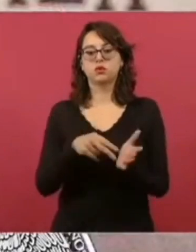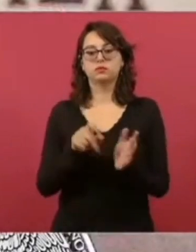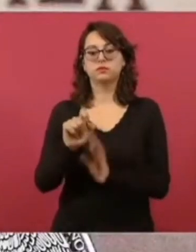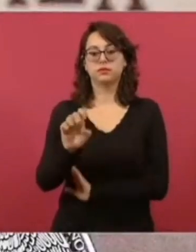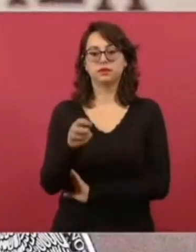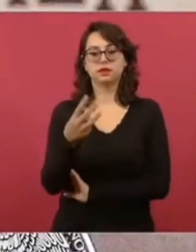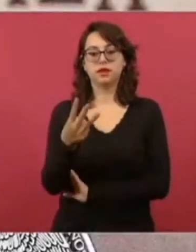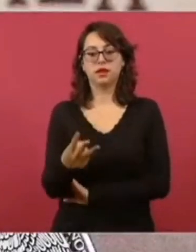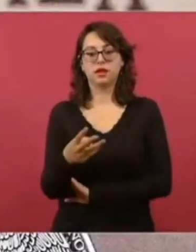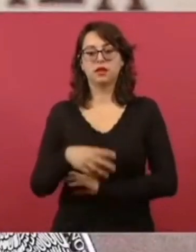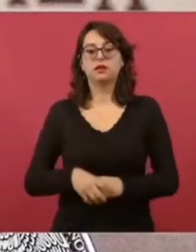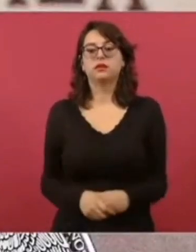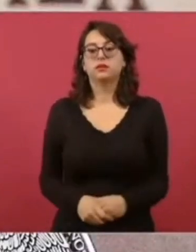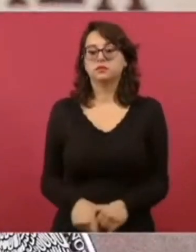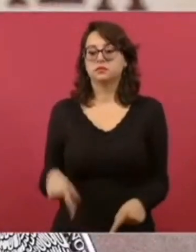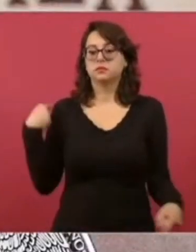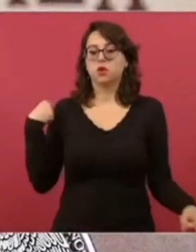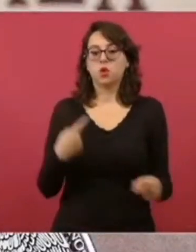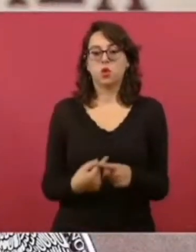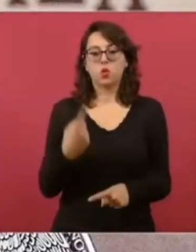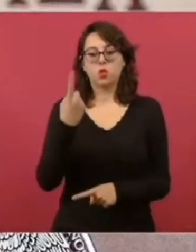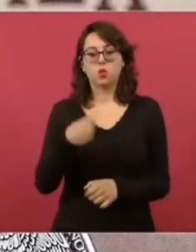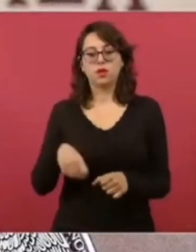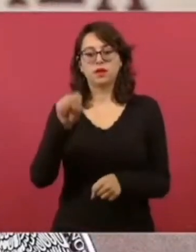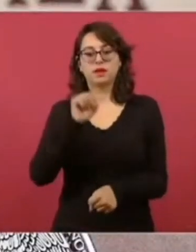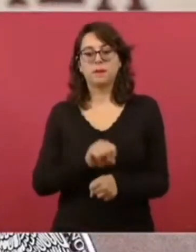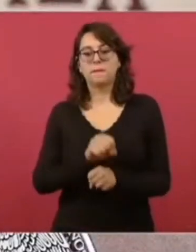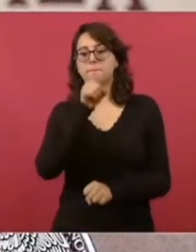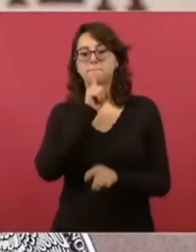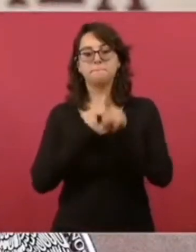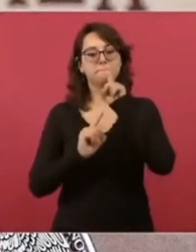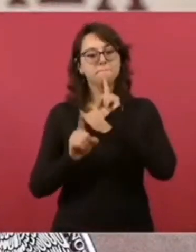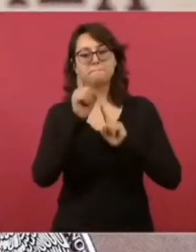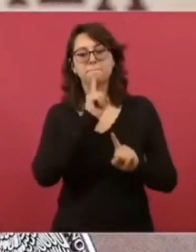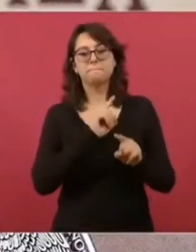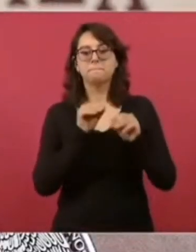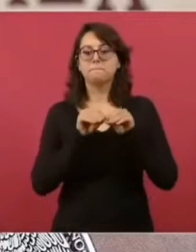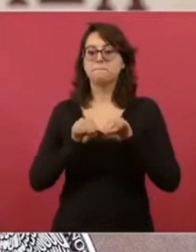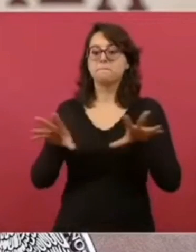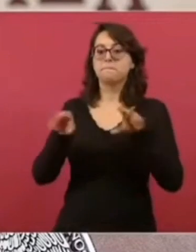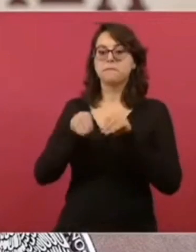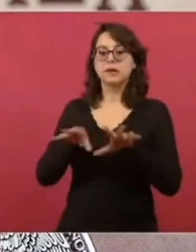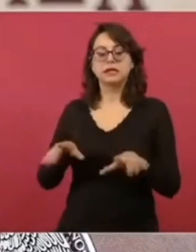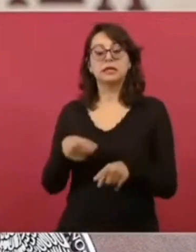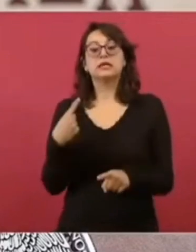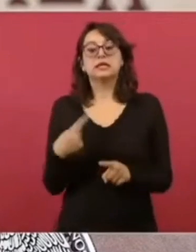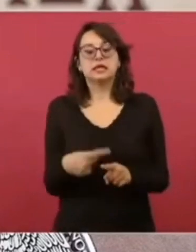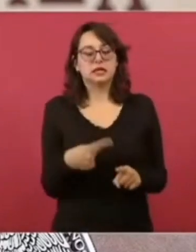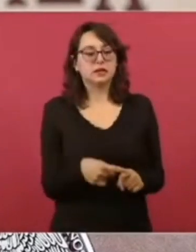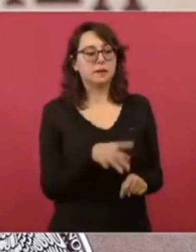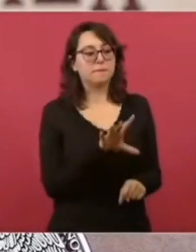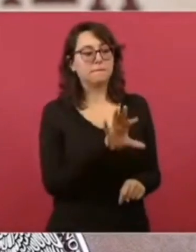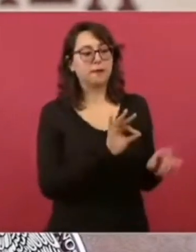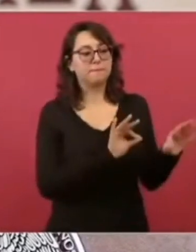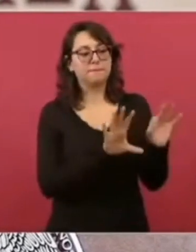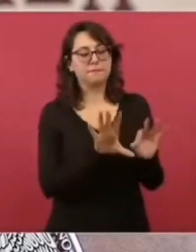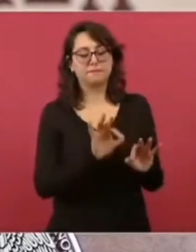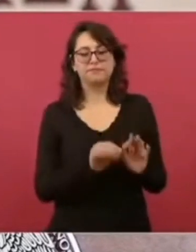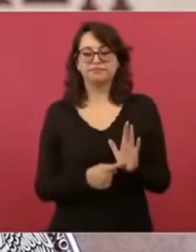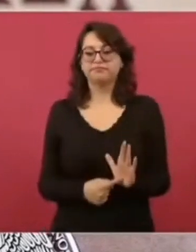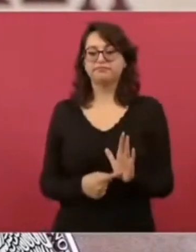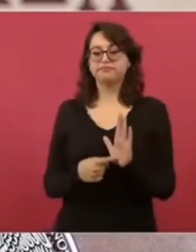La sección ¿Quién es quién en las mentiras de la semana? Me gustaría hacer mención que esta semana